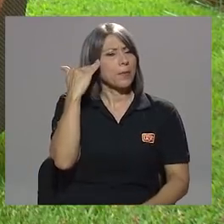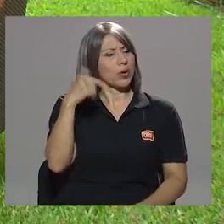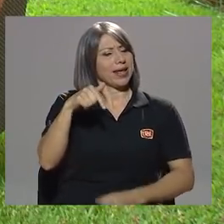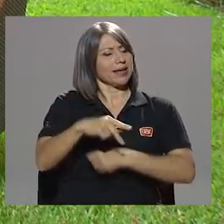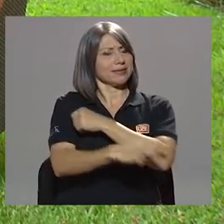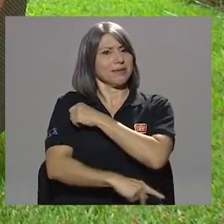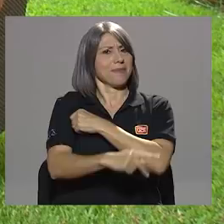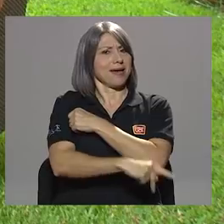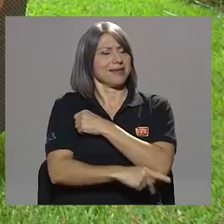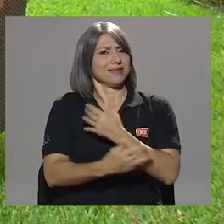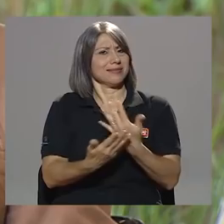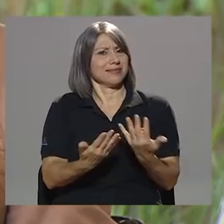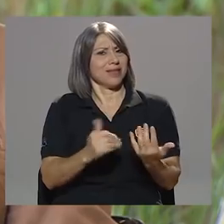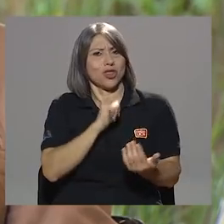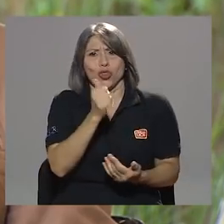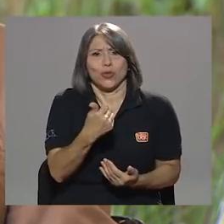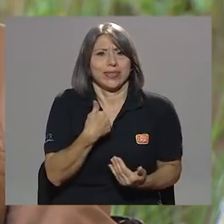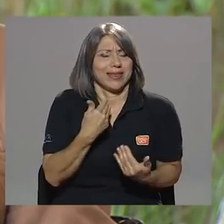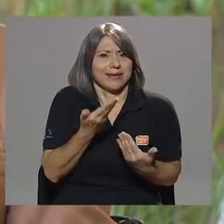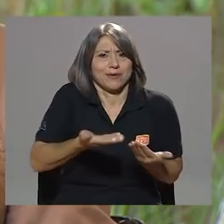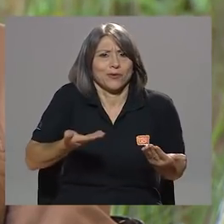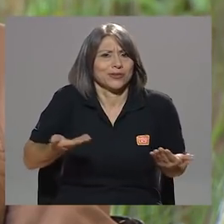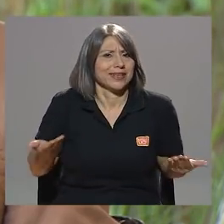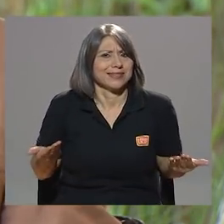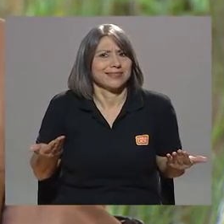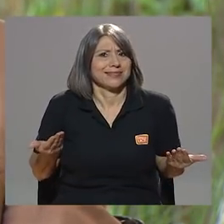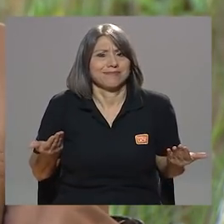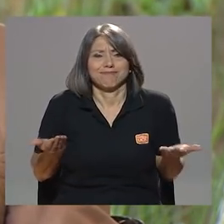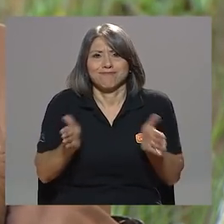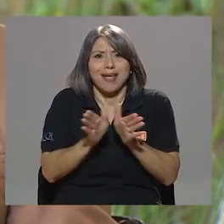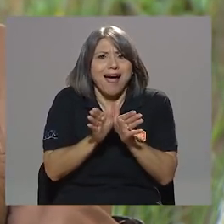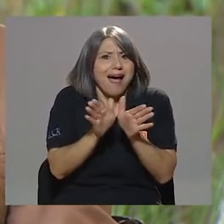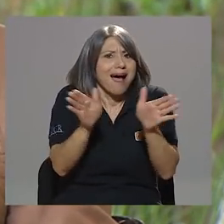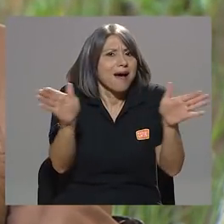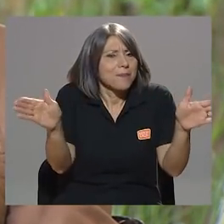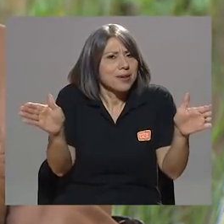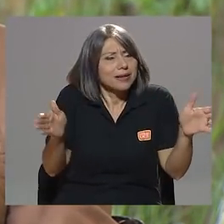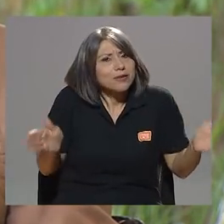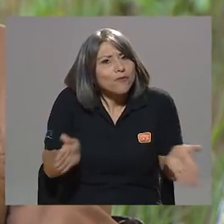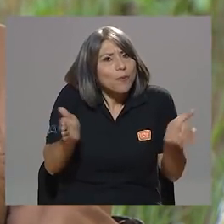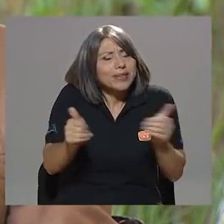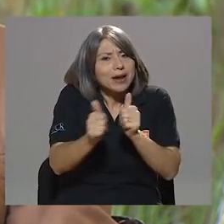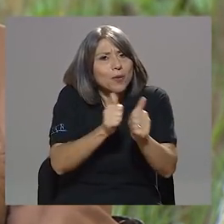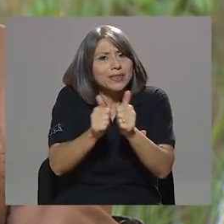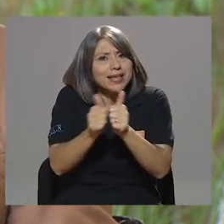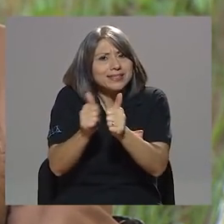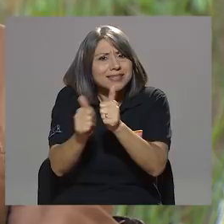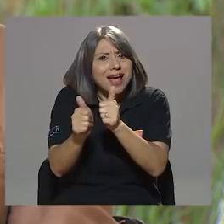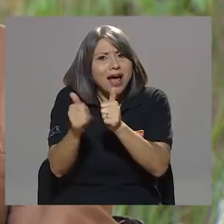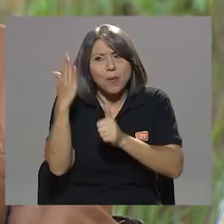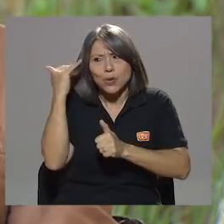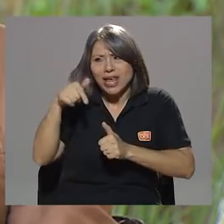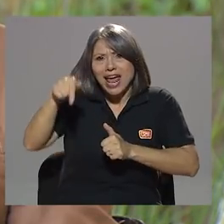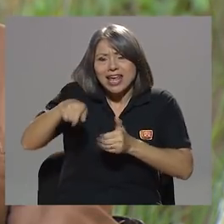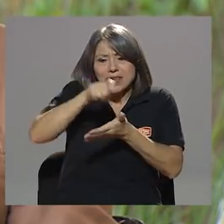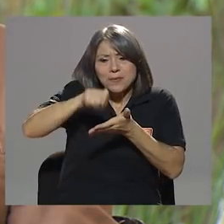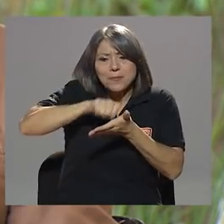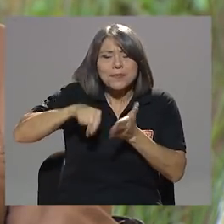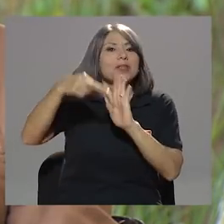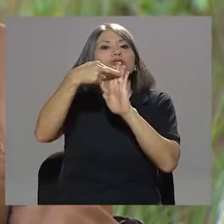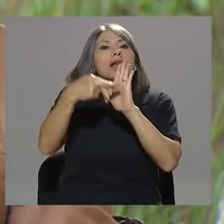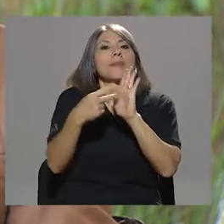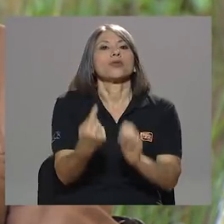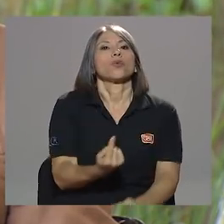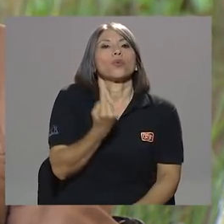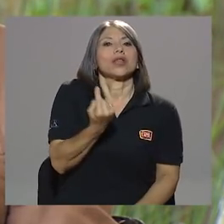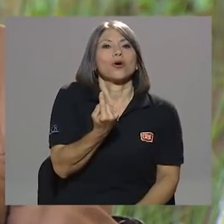lugar de tener cosas que puedan ser amplias y que fomenten la competencia, generan un reglamento único?